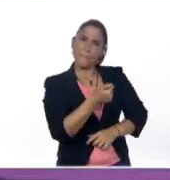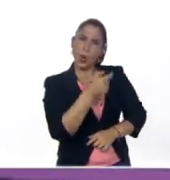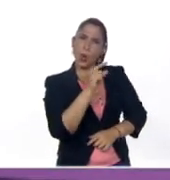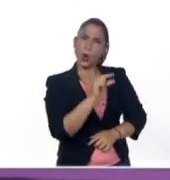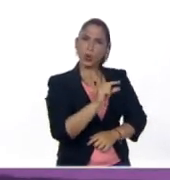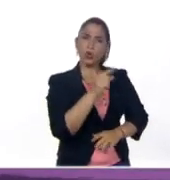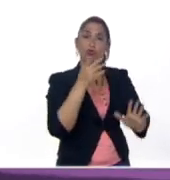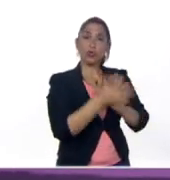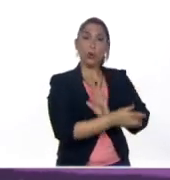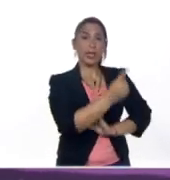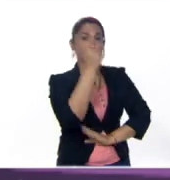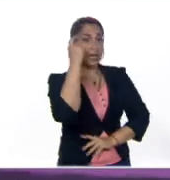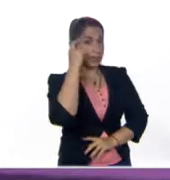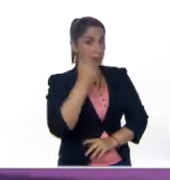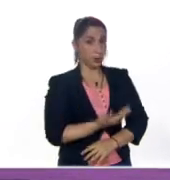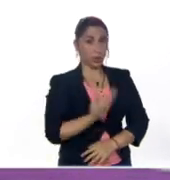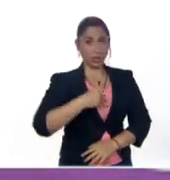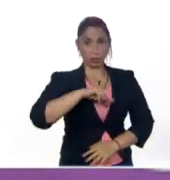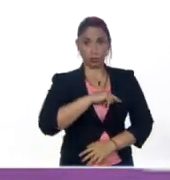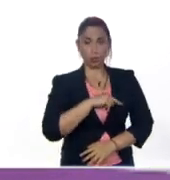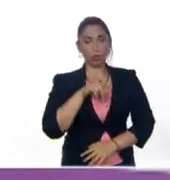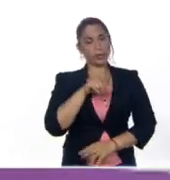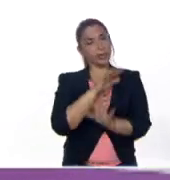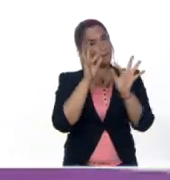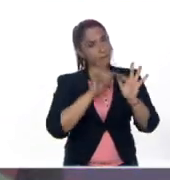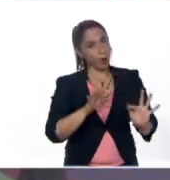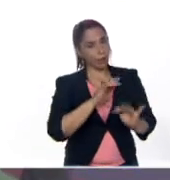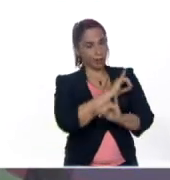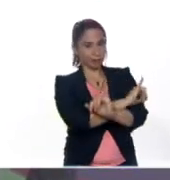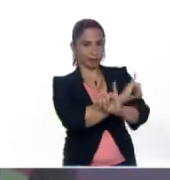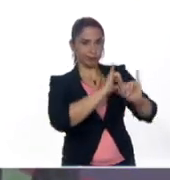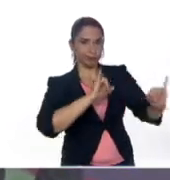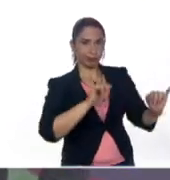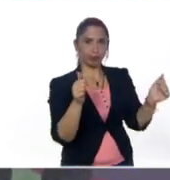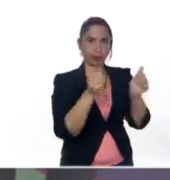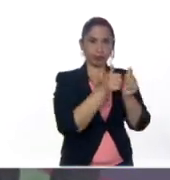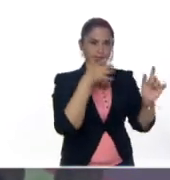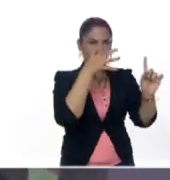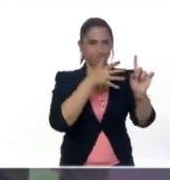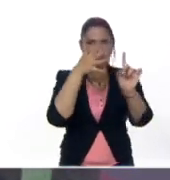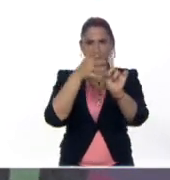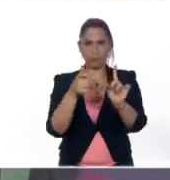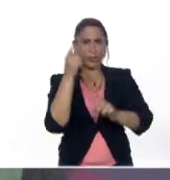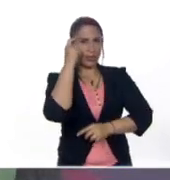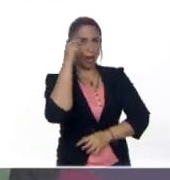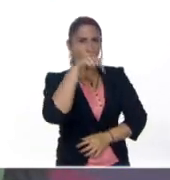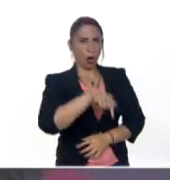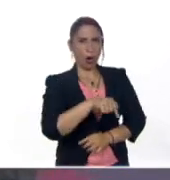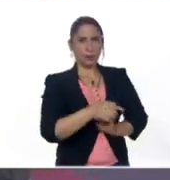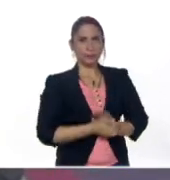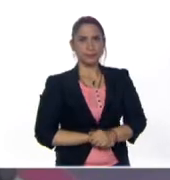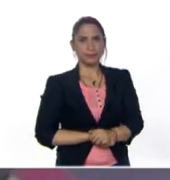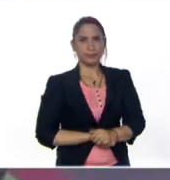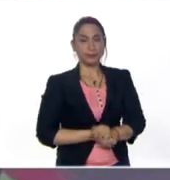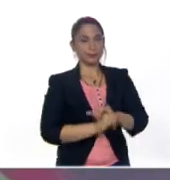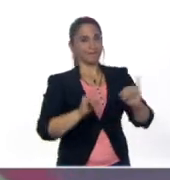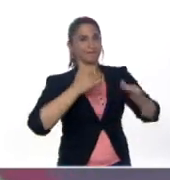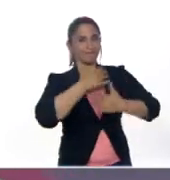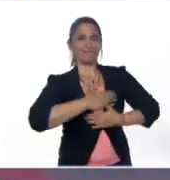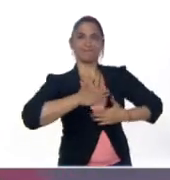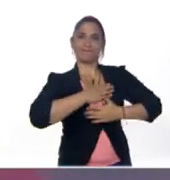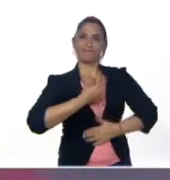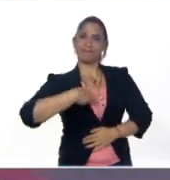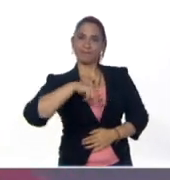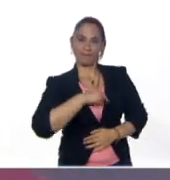efemería tan importante para nosotros. De esta manera culminamos con las orientaciones del día de hoy. Siendo un placer para